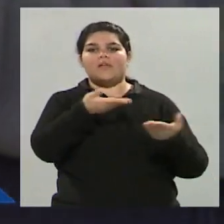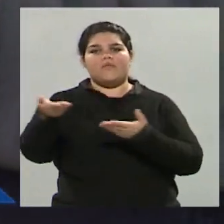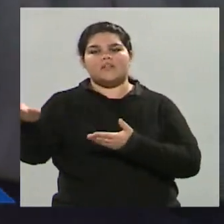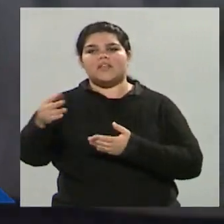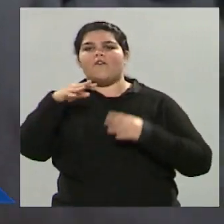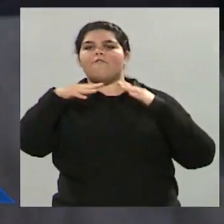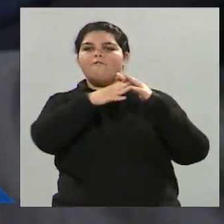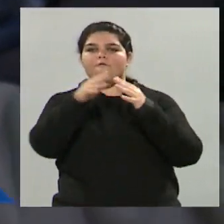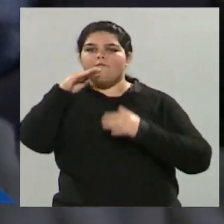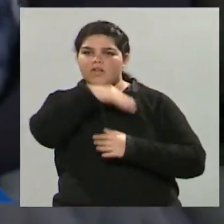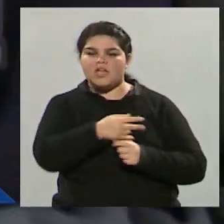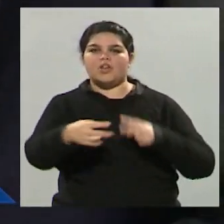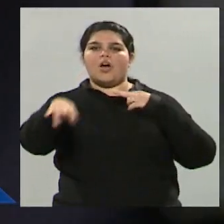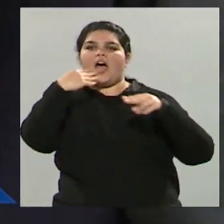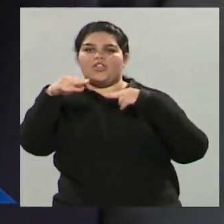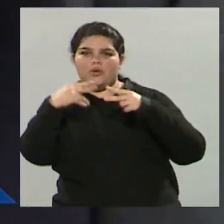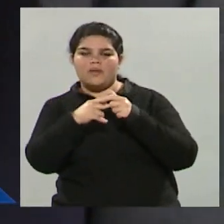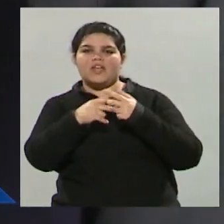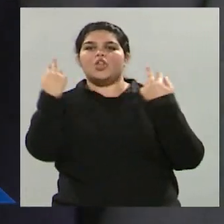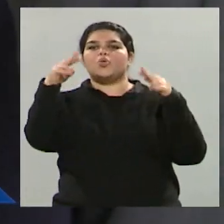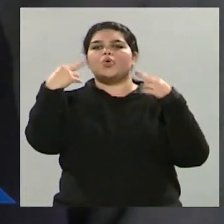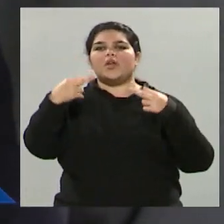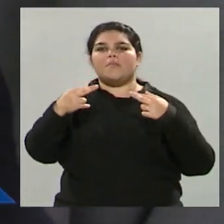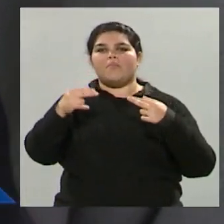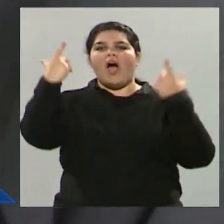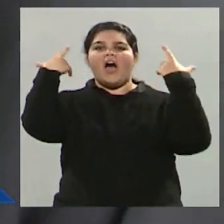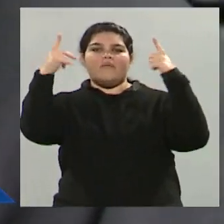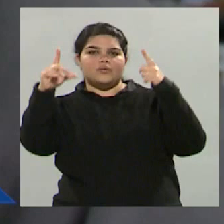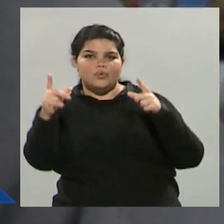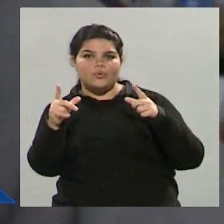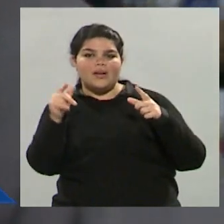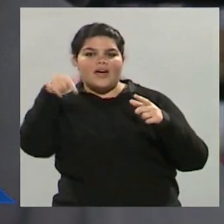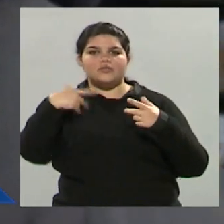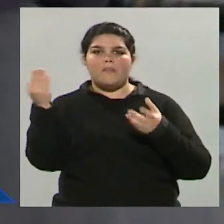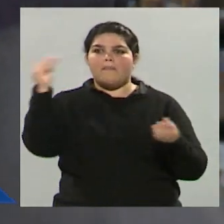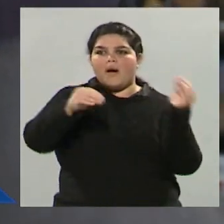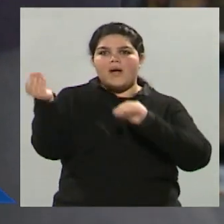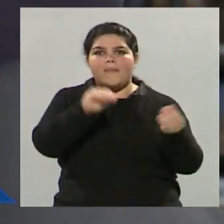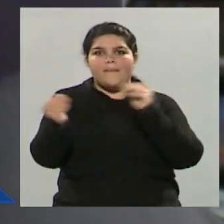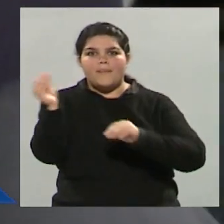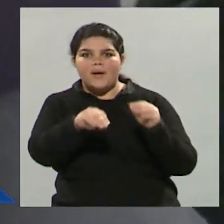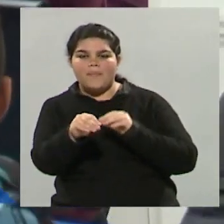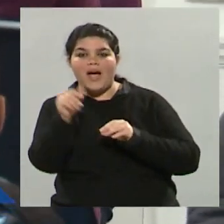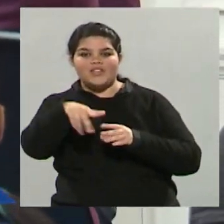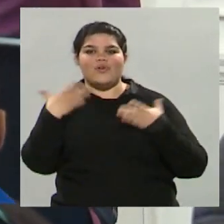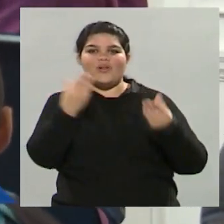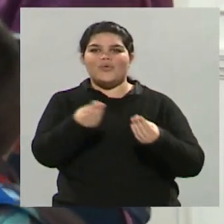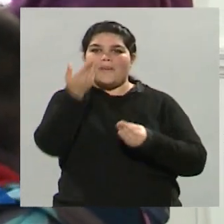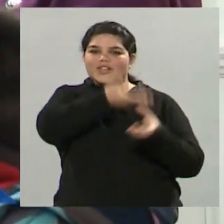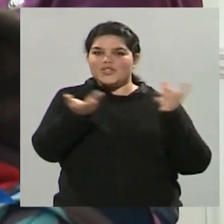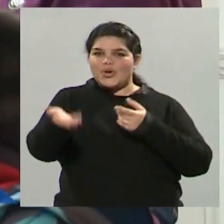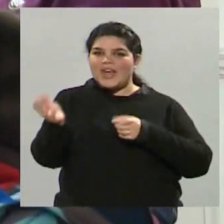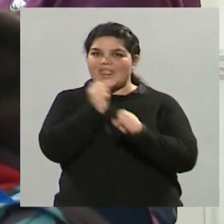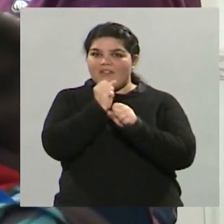vino, de la gastronomía, del turismo de aventura, de todas esas propuestas complementarias que quienes vienen por razones de trabajo también